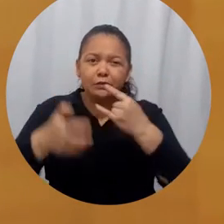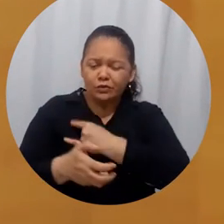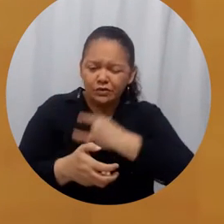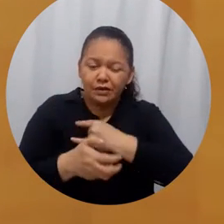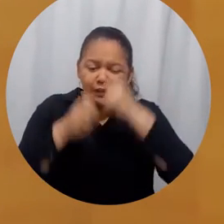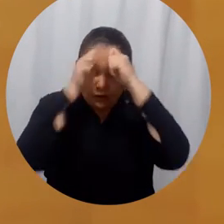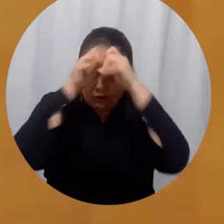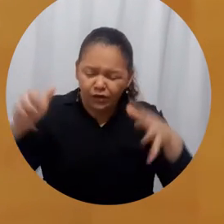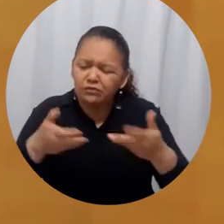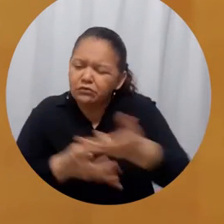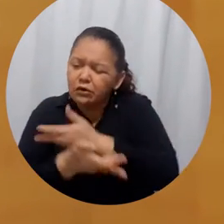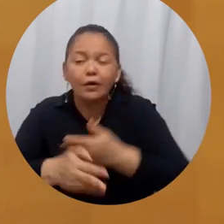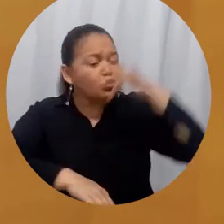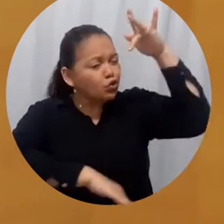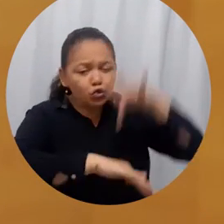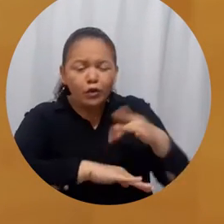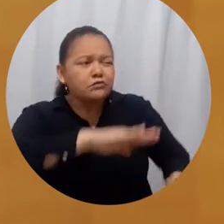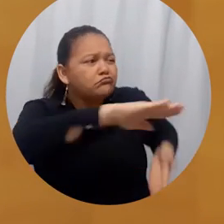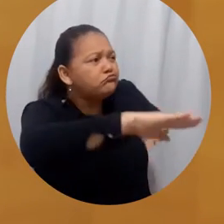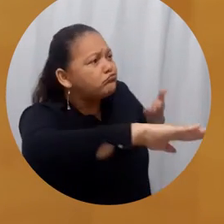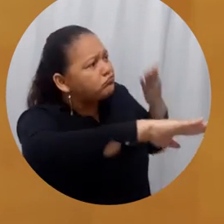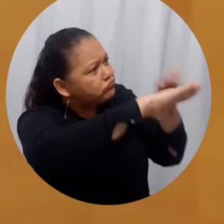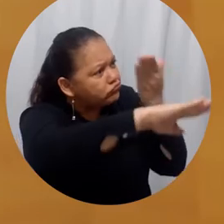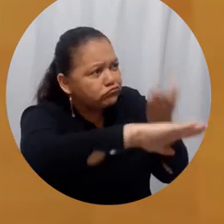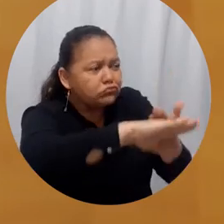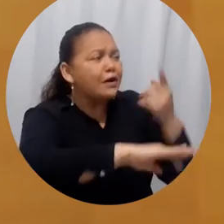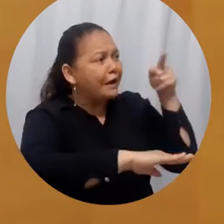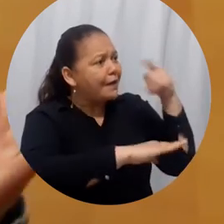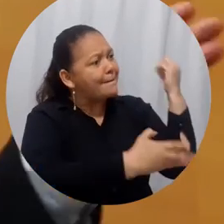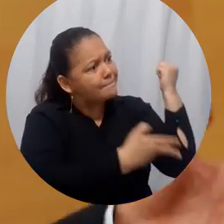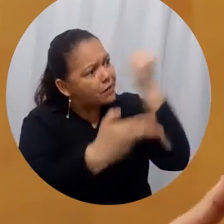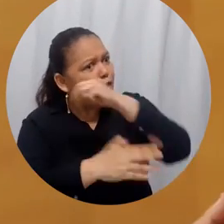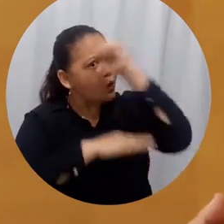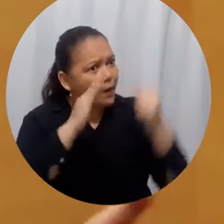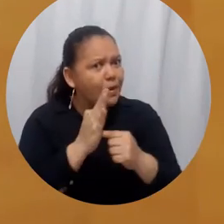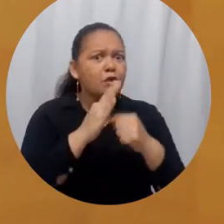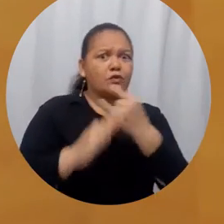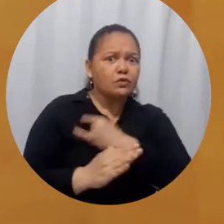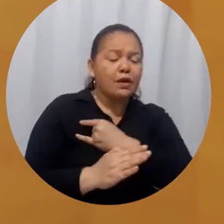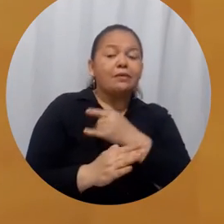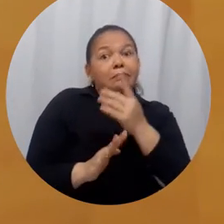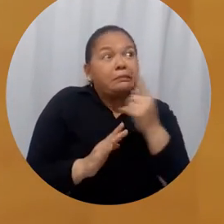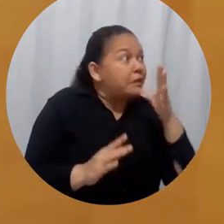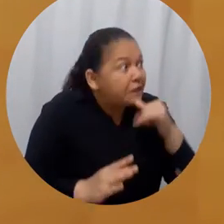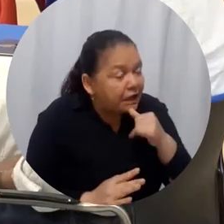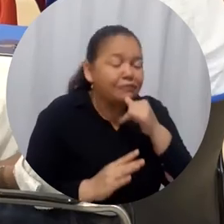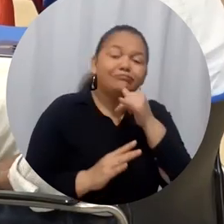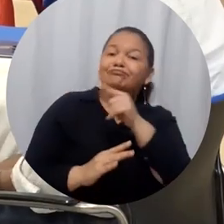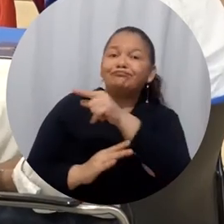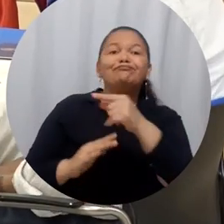reforma de estos artículos de la Ley 30, pues la universidad pública va a volver al estado inicial que estaba en el 2018, es decir, una definanciación.